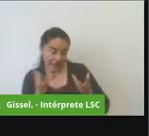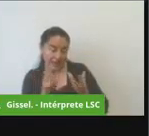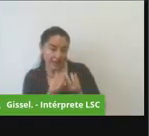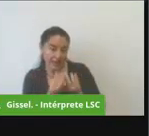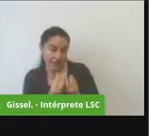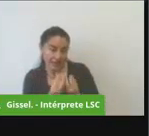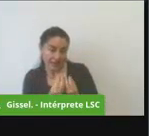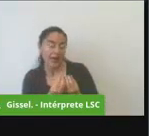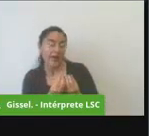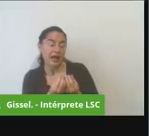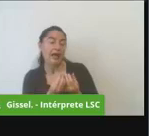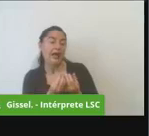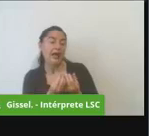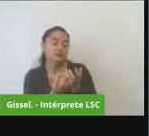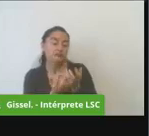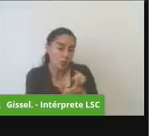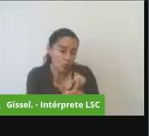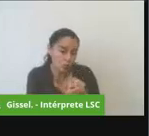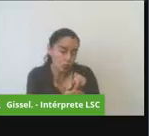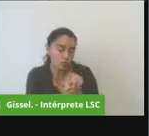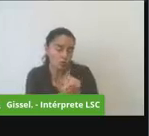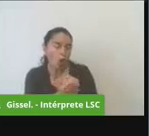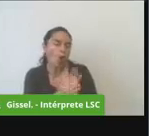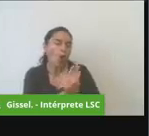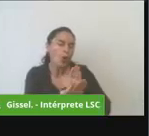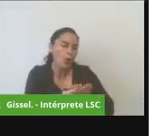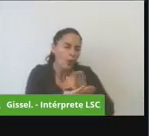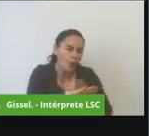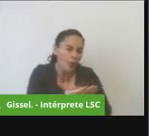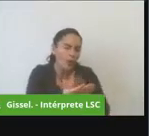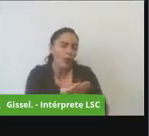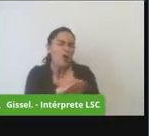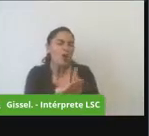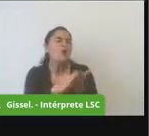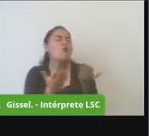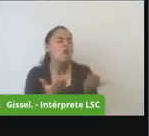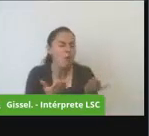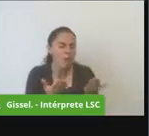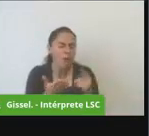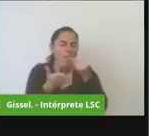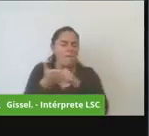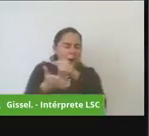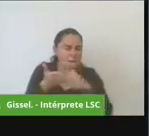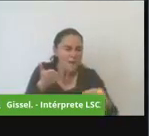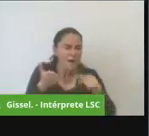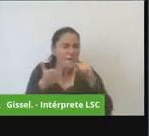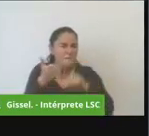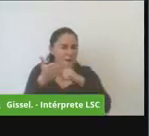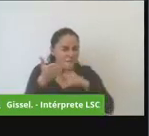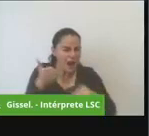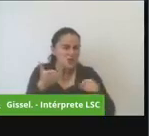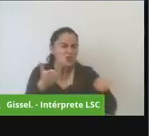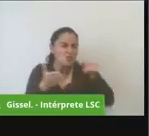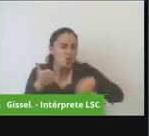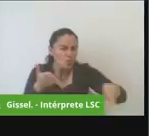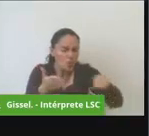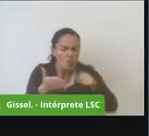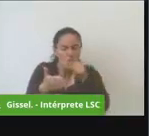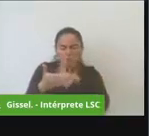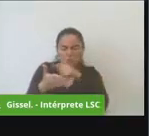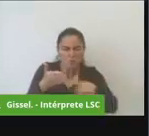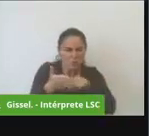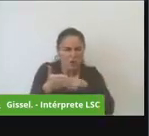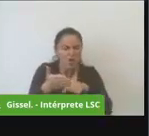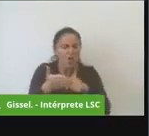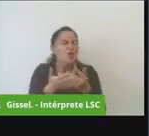en lo que o guiarles en cómo presentar estas impugnaciones y pues toda todo el